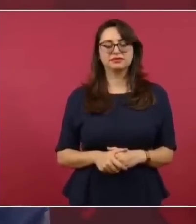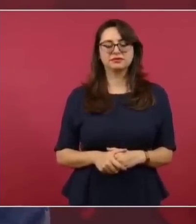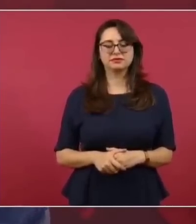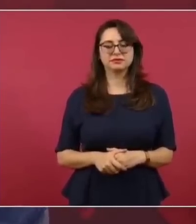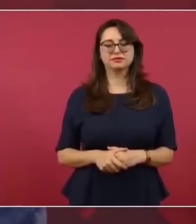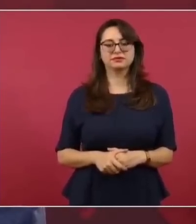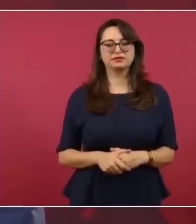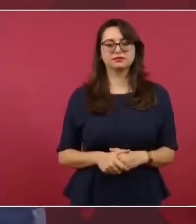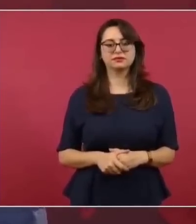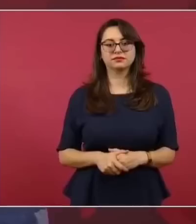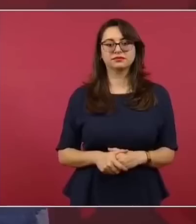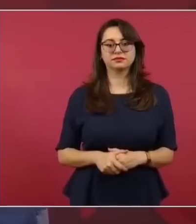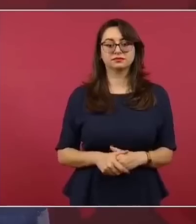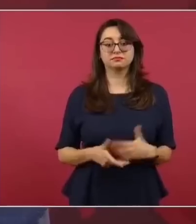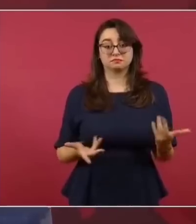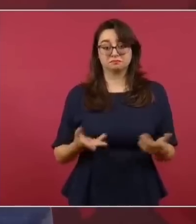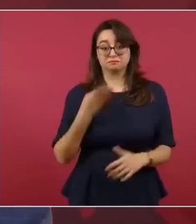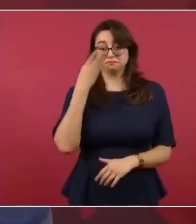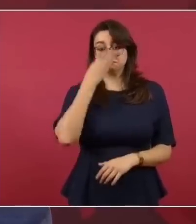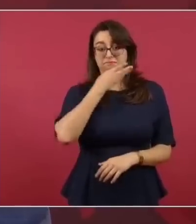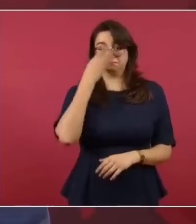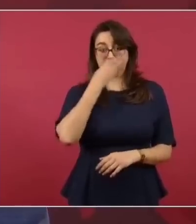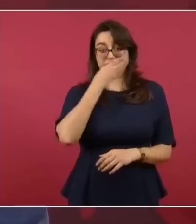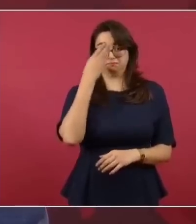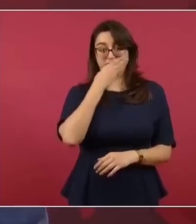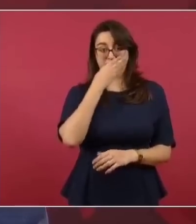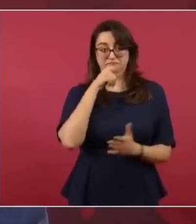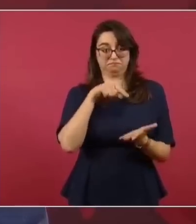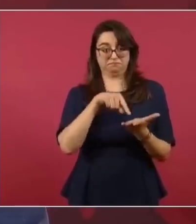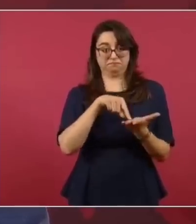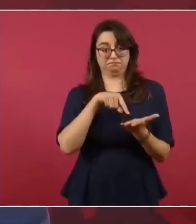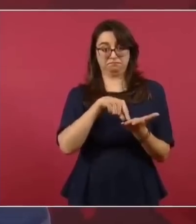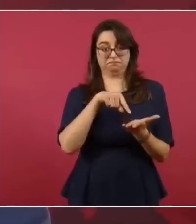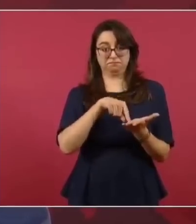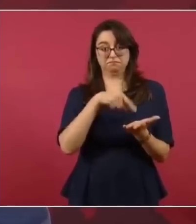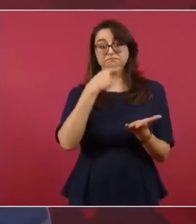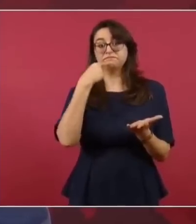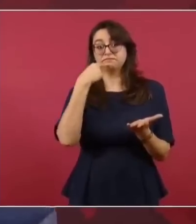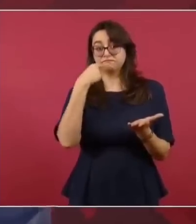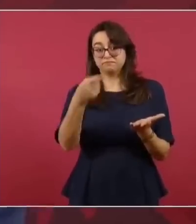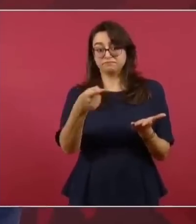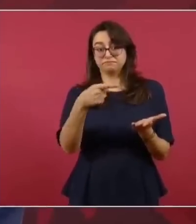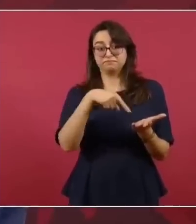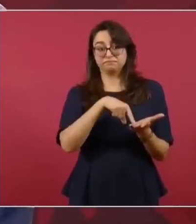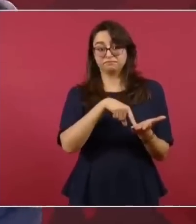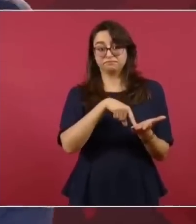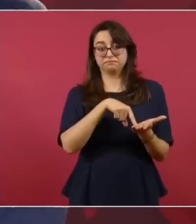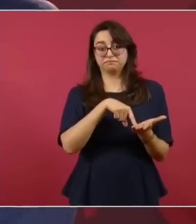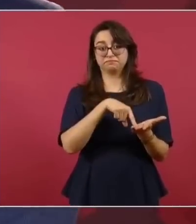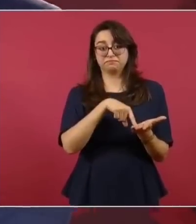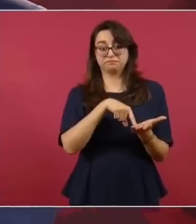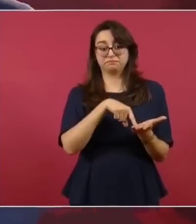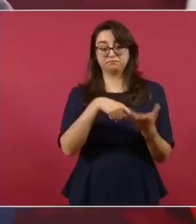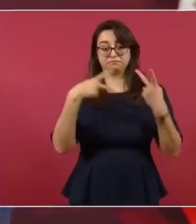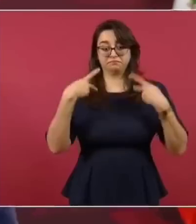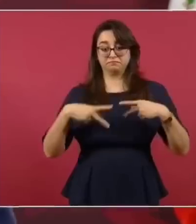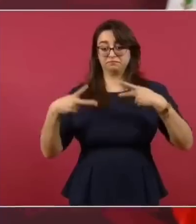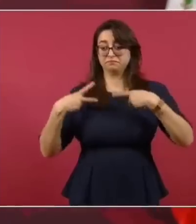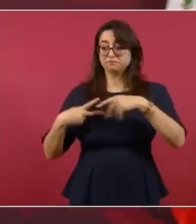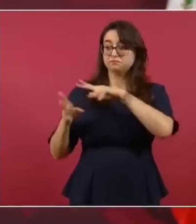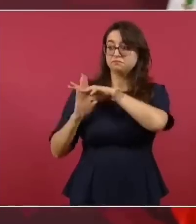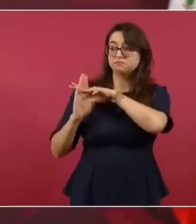se dice en la Biblia, merece respeto,